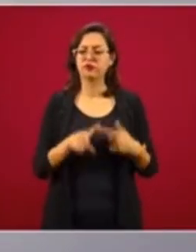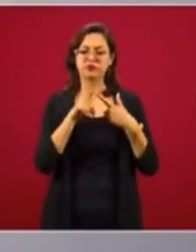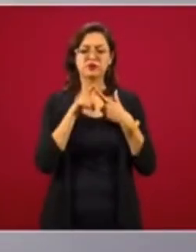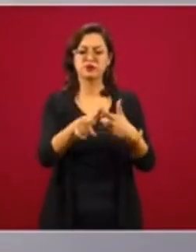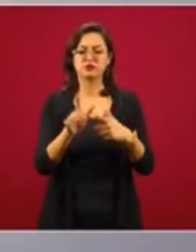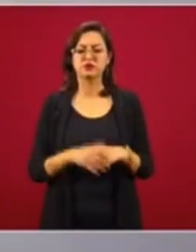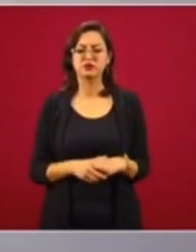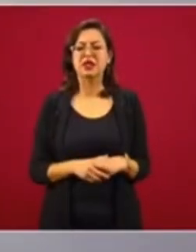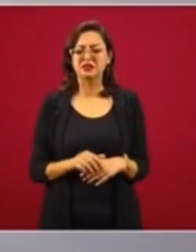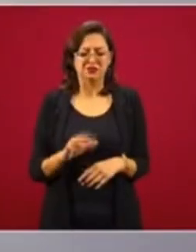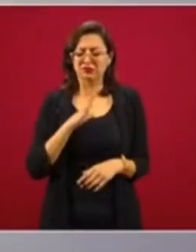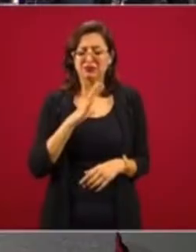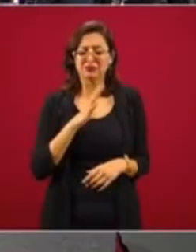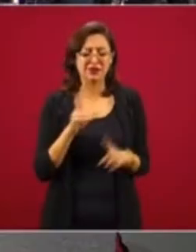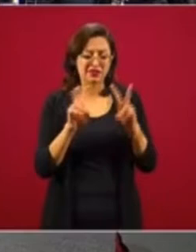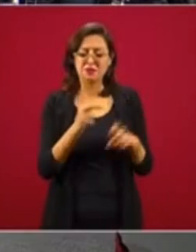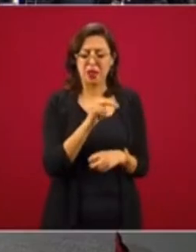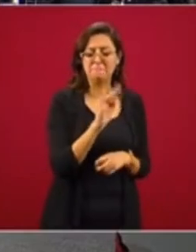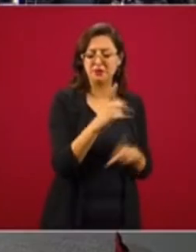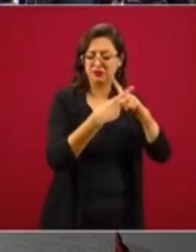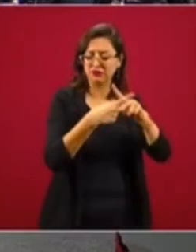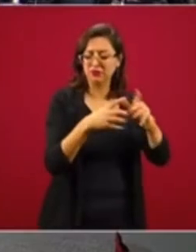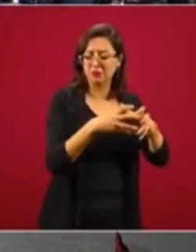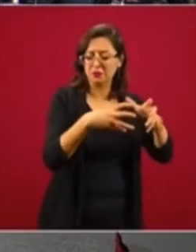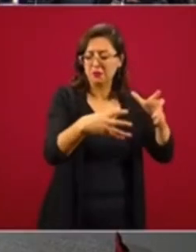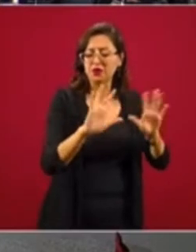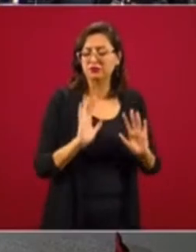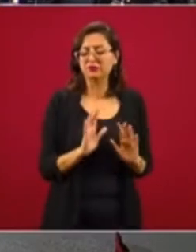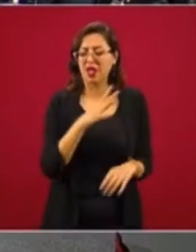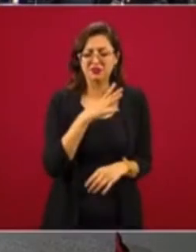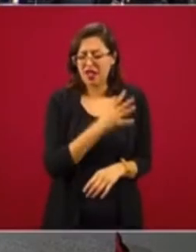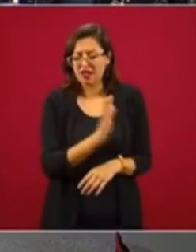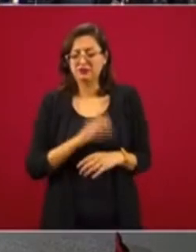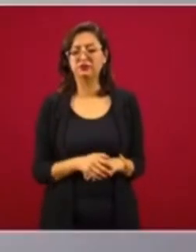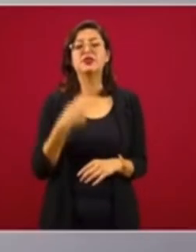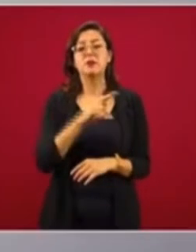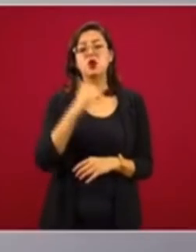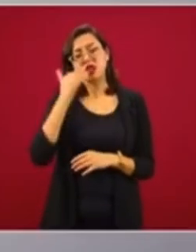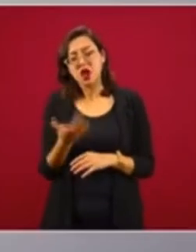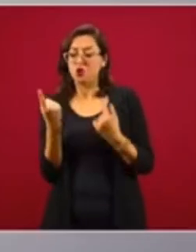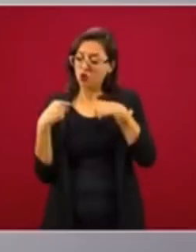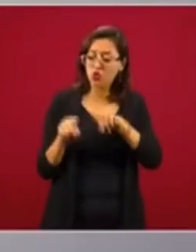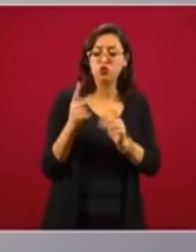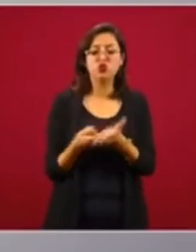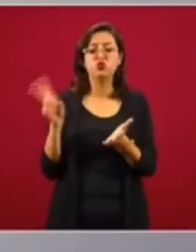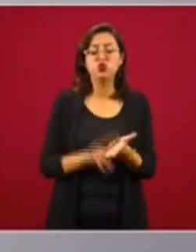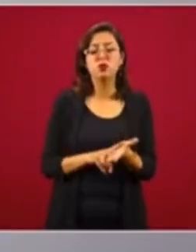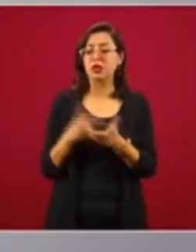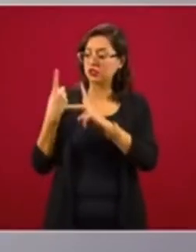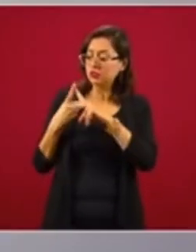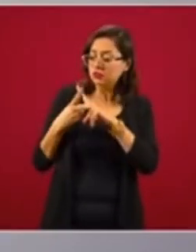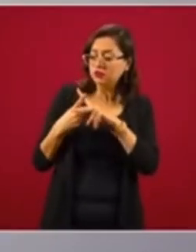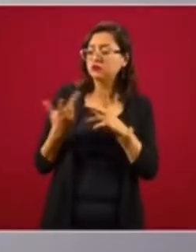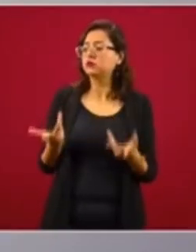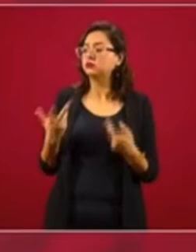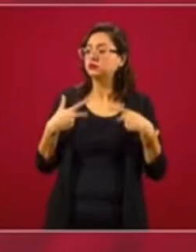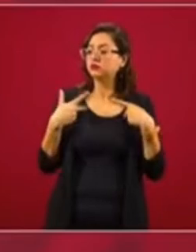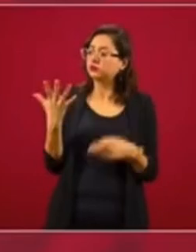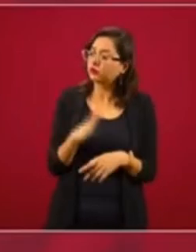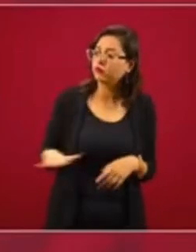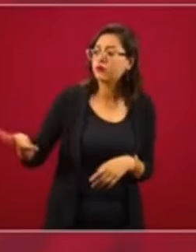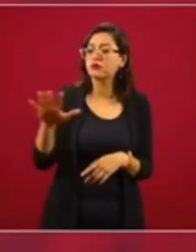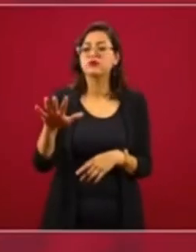Tenemos el indicador este, el Producto Interno Bruto, del crecimiento. Pero al mismo tiempo tenemos un indicador